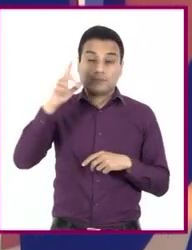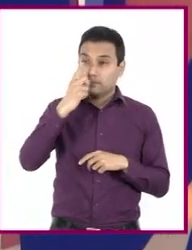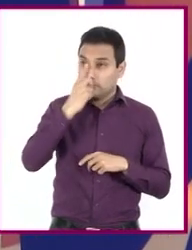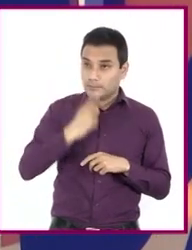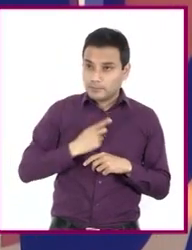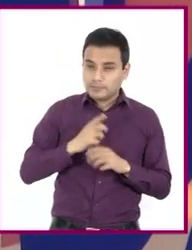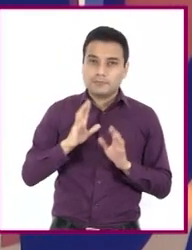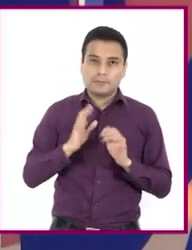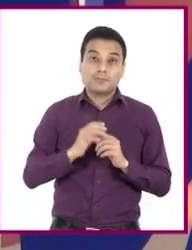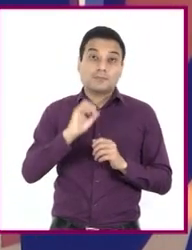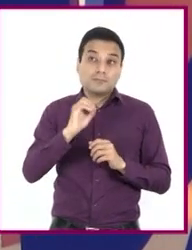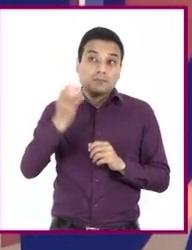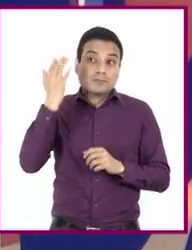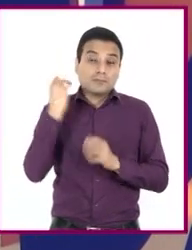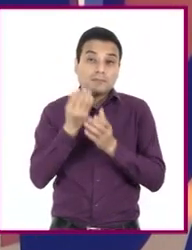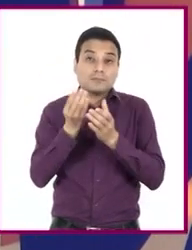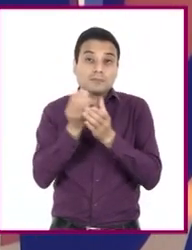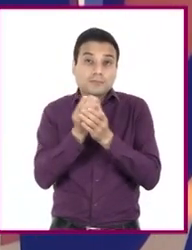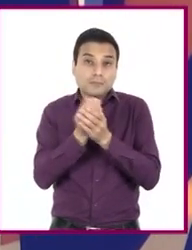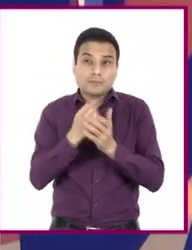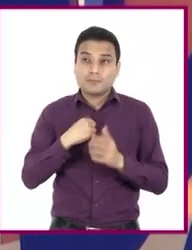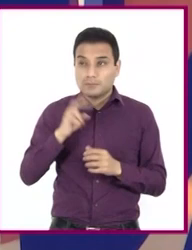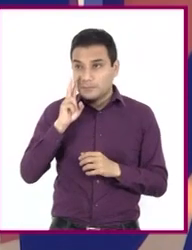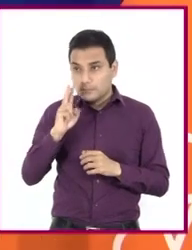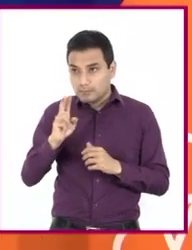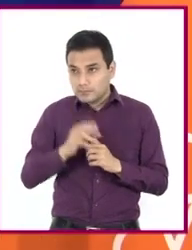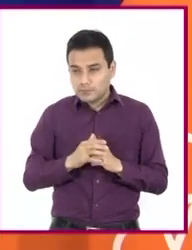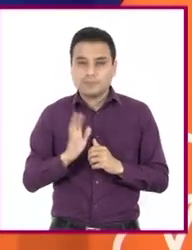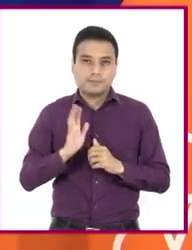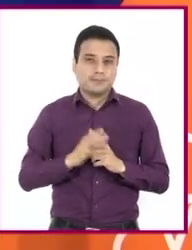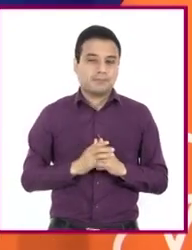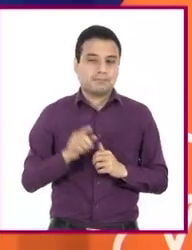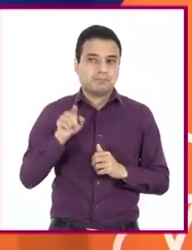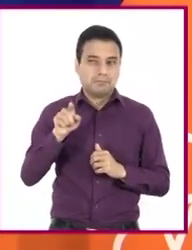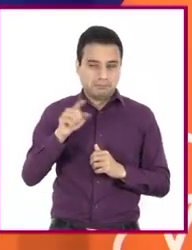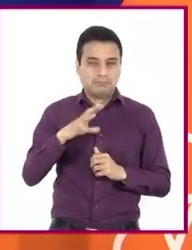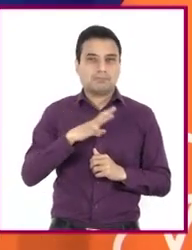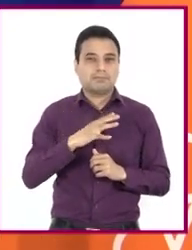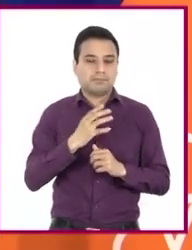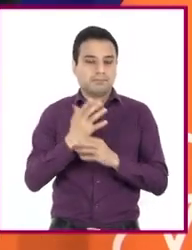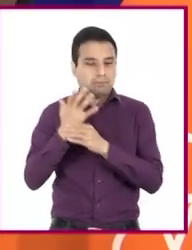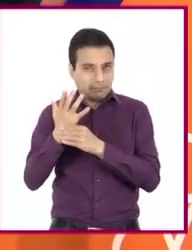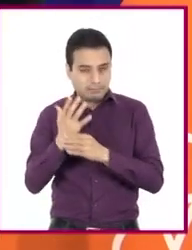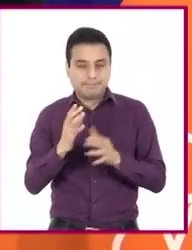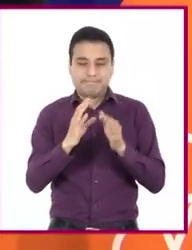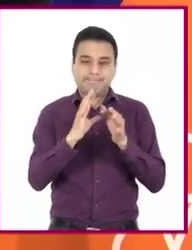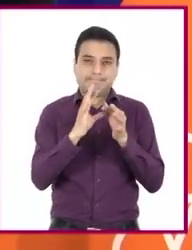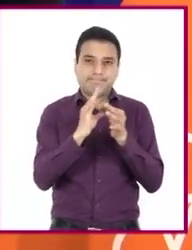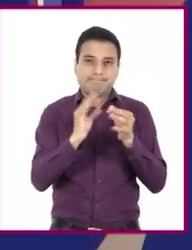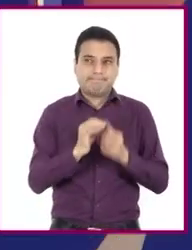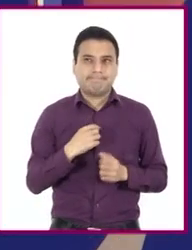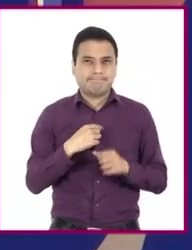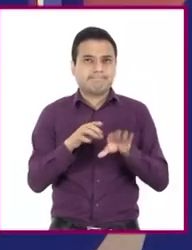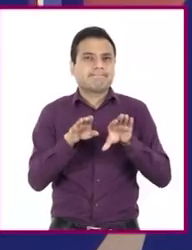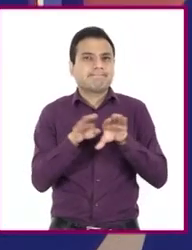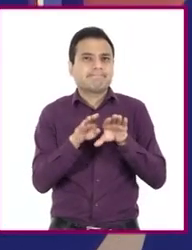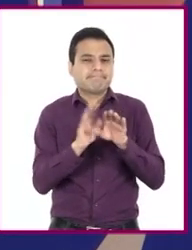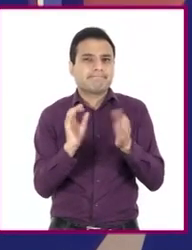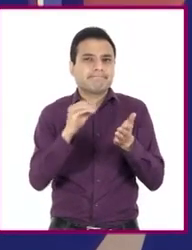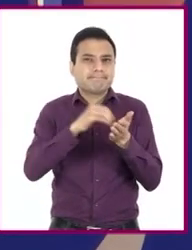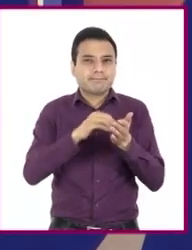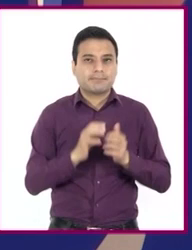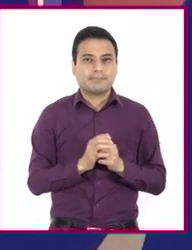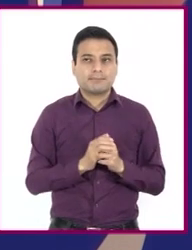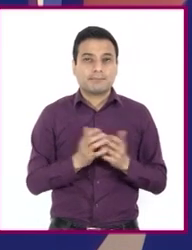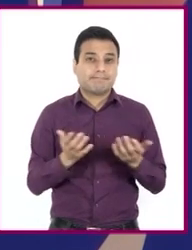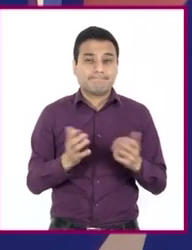que se dijo en alguna clase o curso que no quedó grabado. ¿Y cómo hacemos referencia a esto? No se